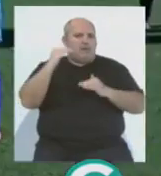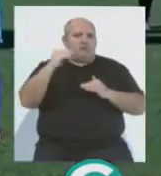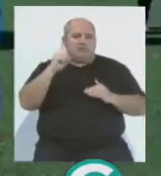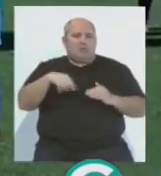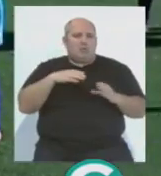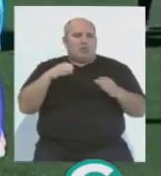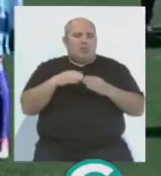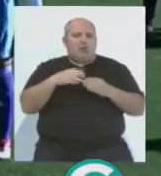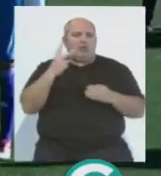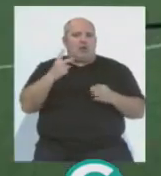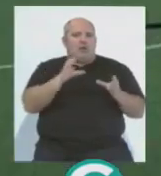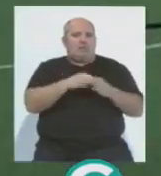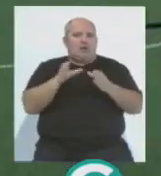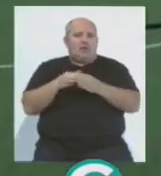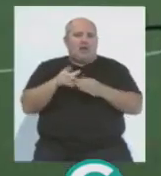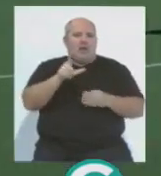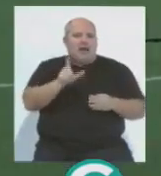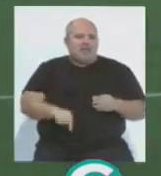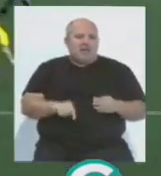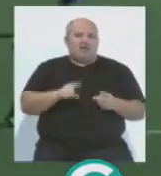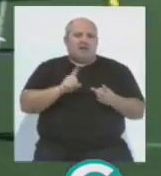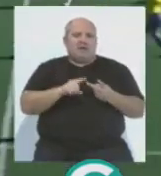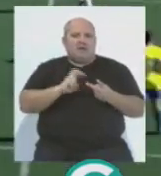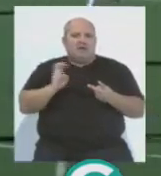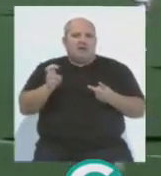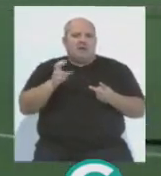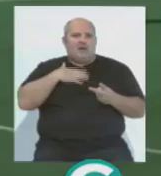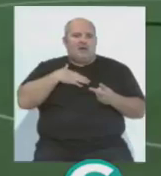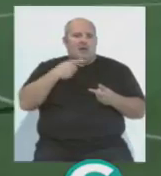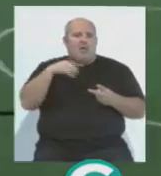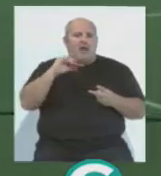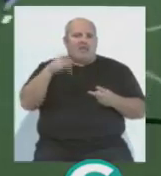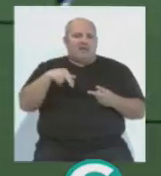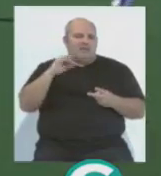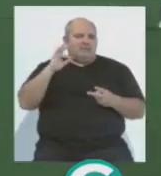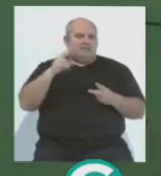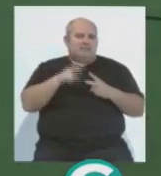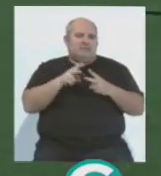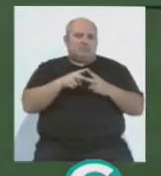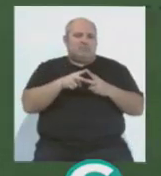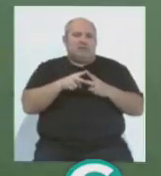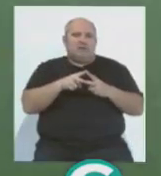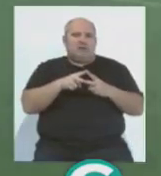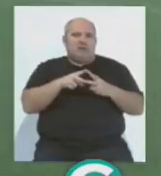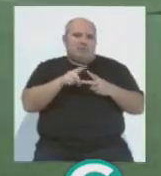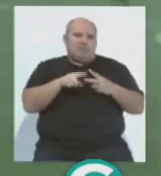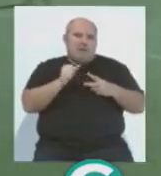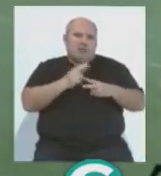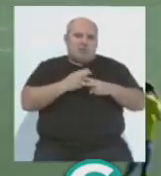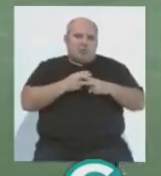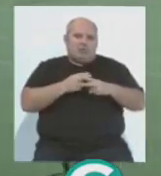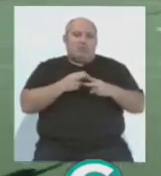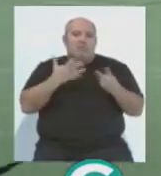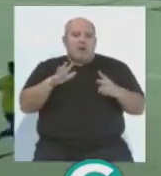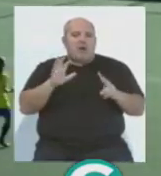absoluta en su grupo. Hay dos equipos en Algeciras y otro me parece que es el Guadalcacín que son los equipos que podría complicar un poco más la vida,